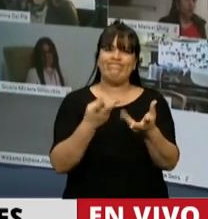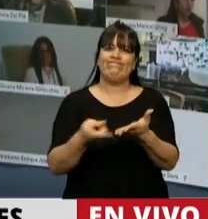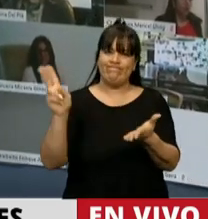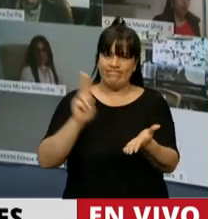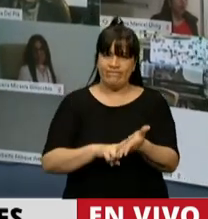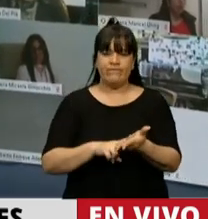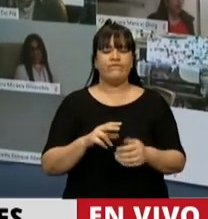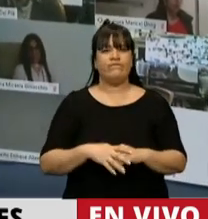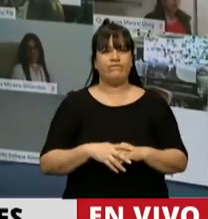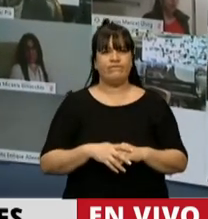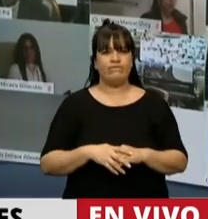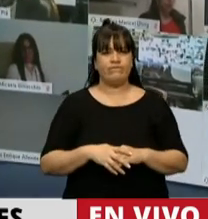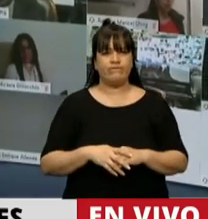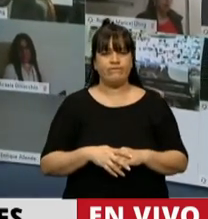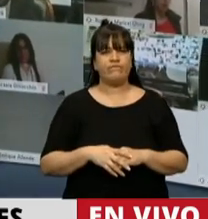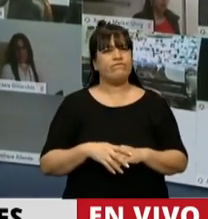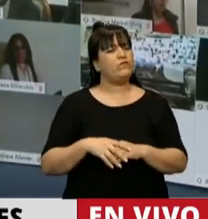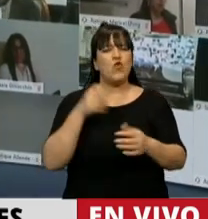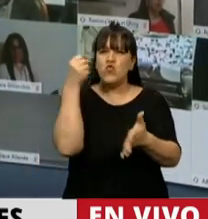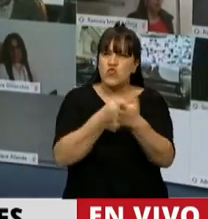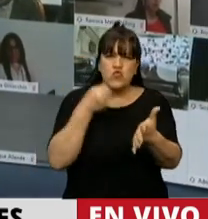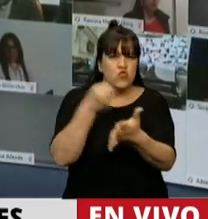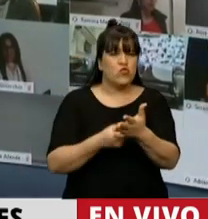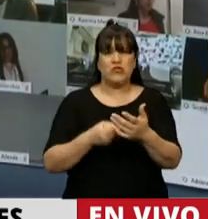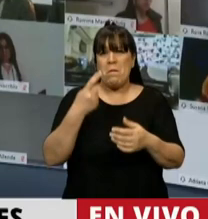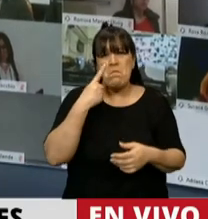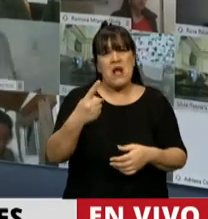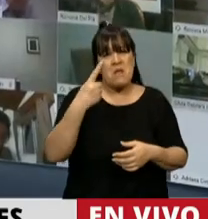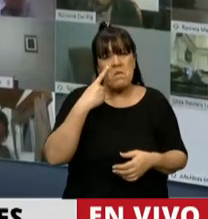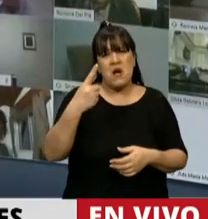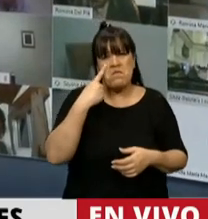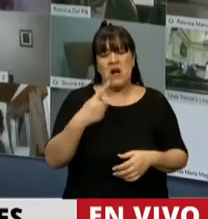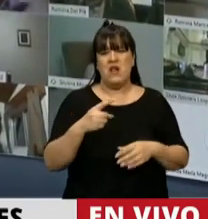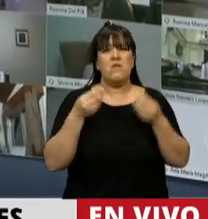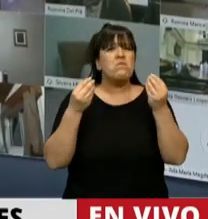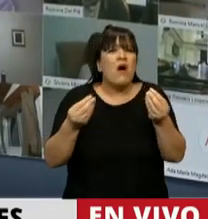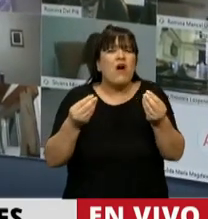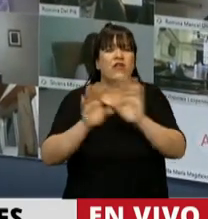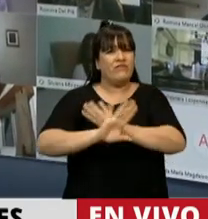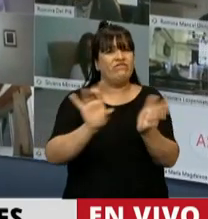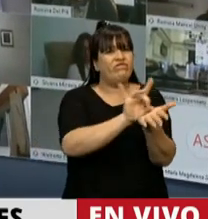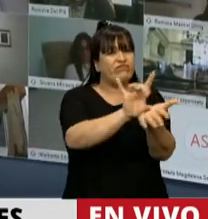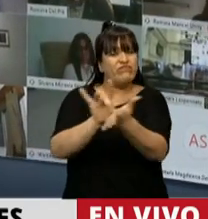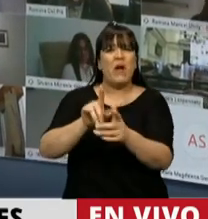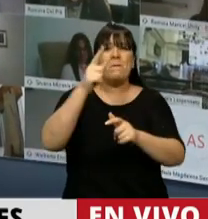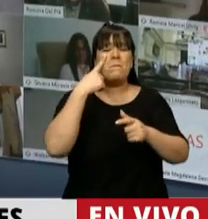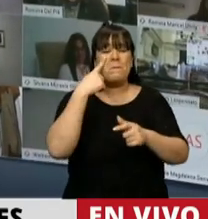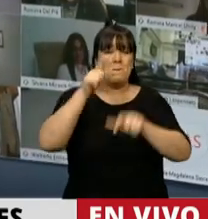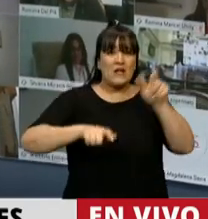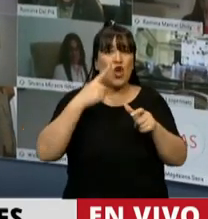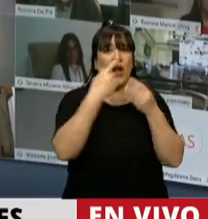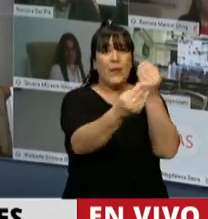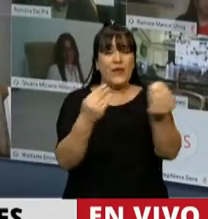claramente la pelea de miles y miles por echar a los ingleses de Malvinas